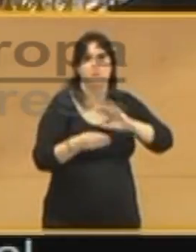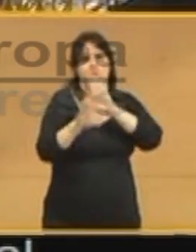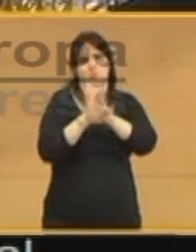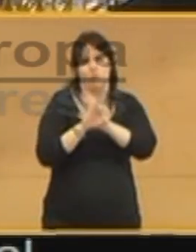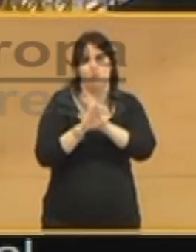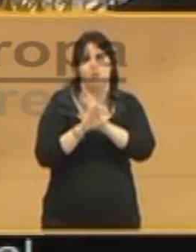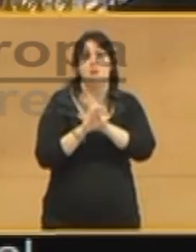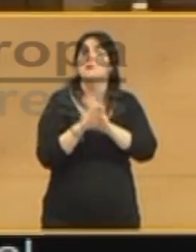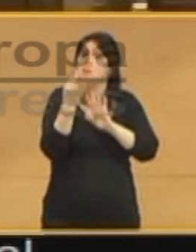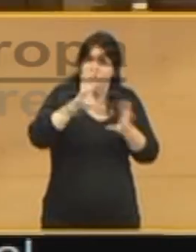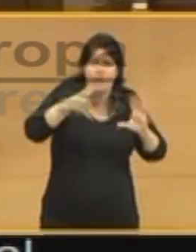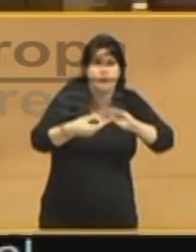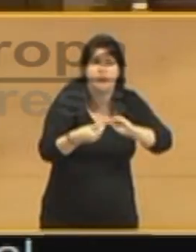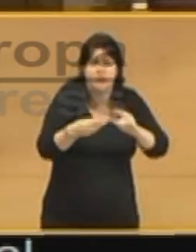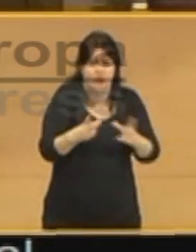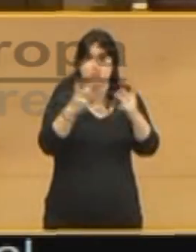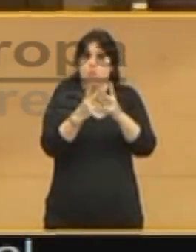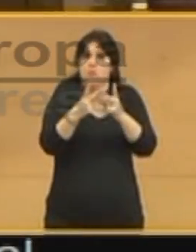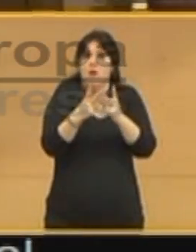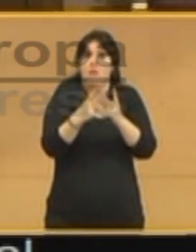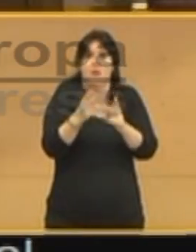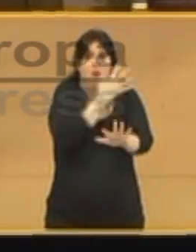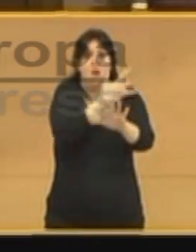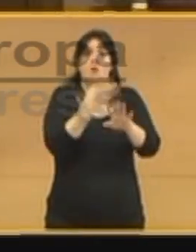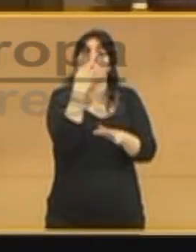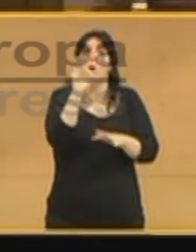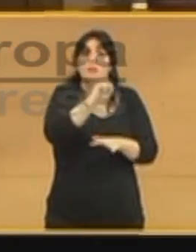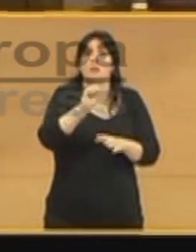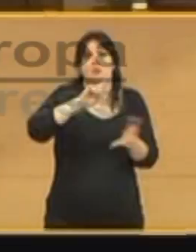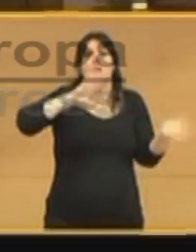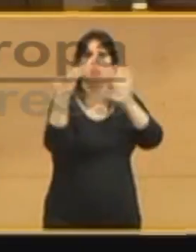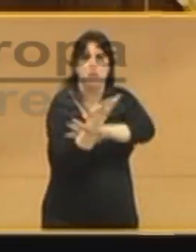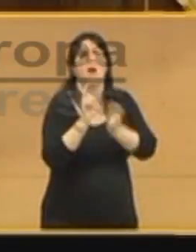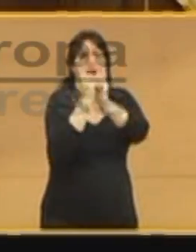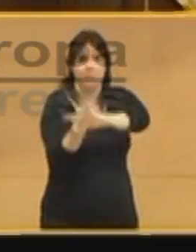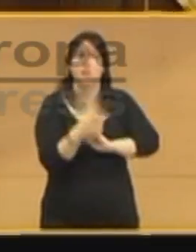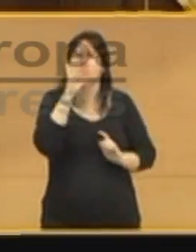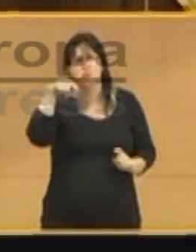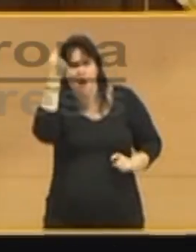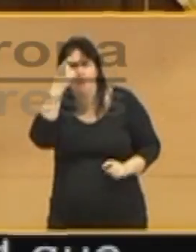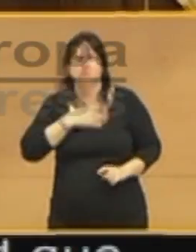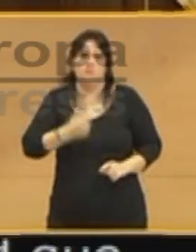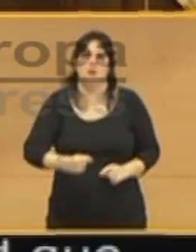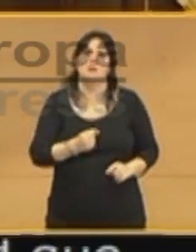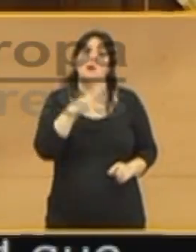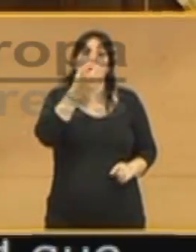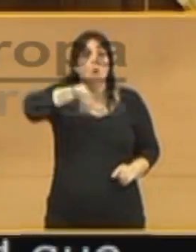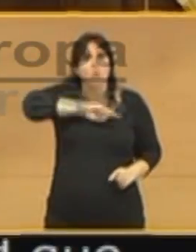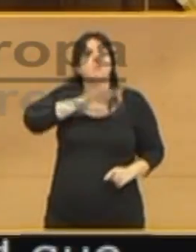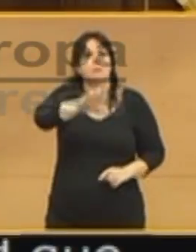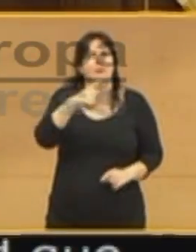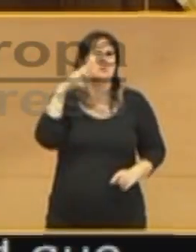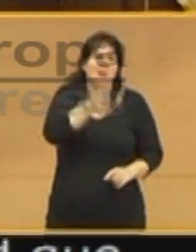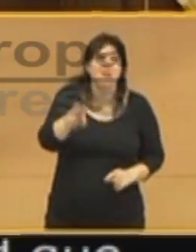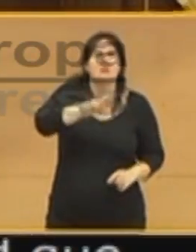adaptarla a una sociedad que ha cambiado 40 años después. Por eso hay que ser audaces y valientes. Nuestro país, insisto, es plurinacional.